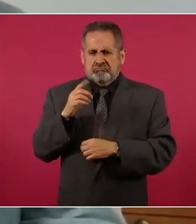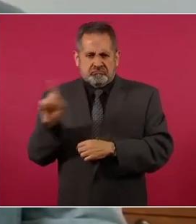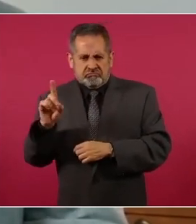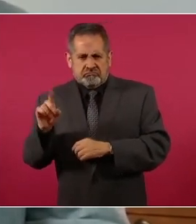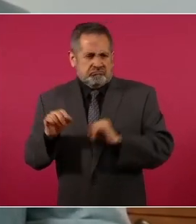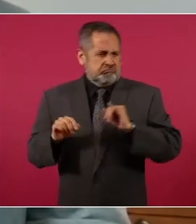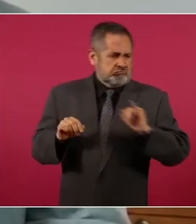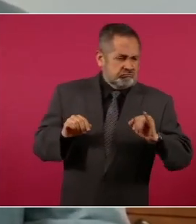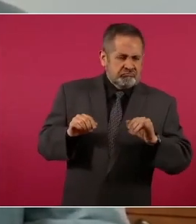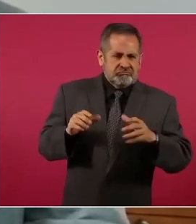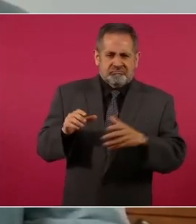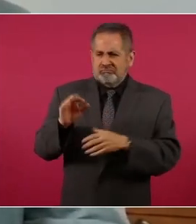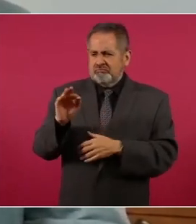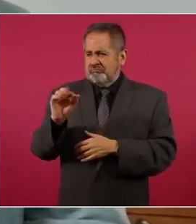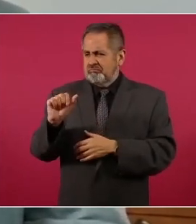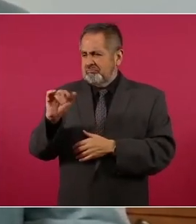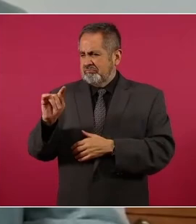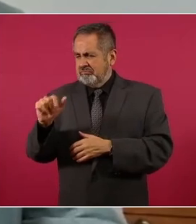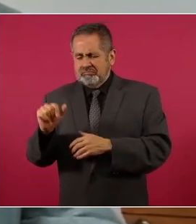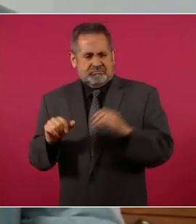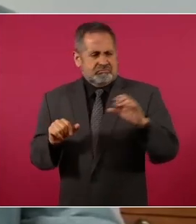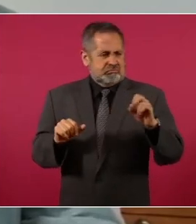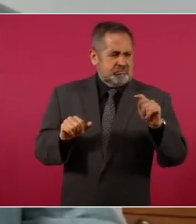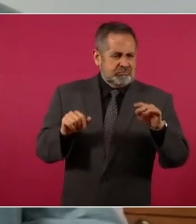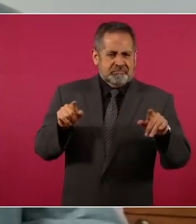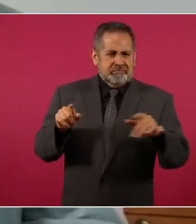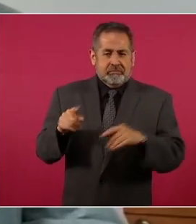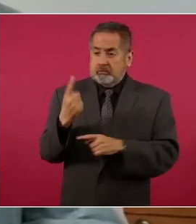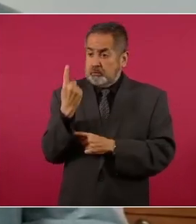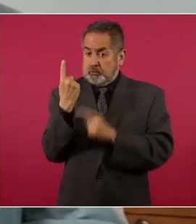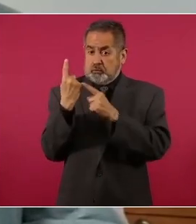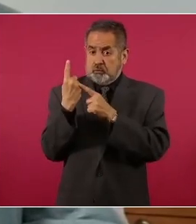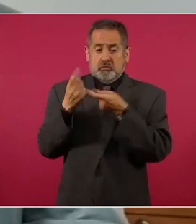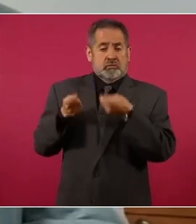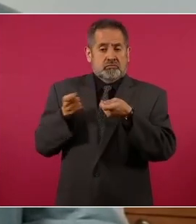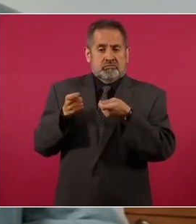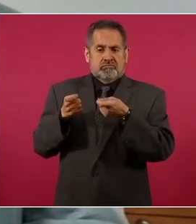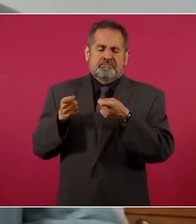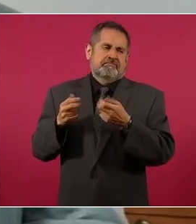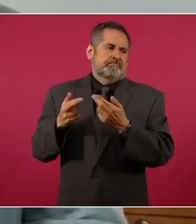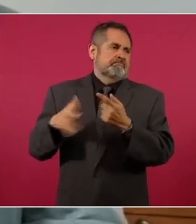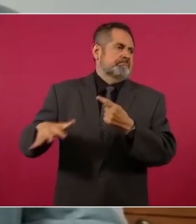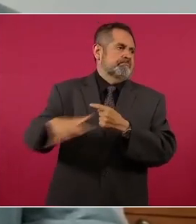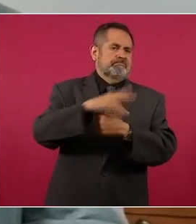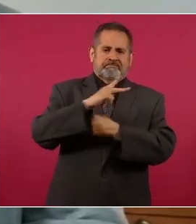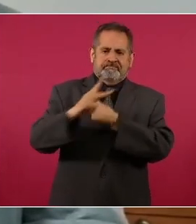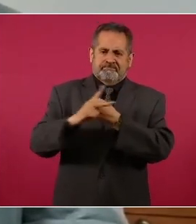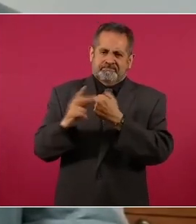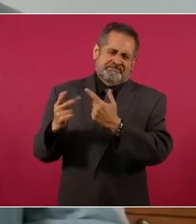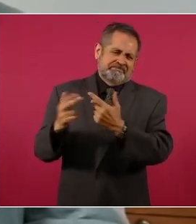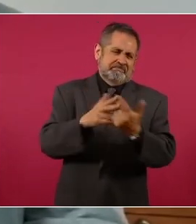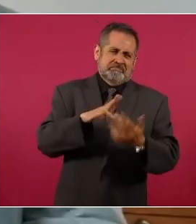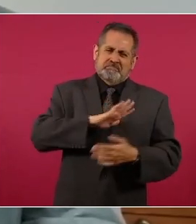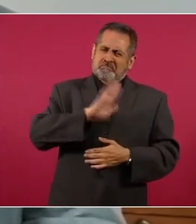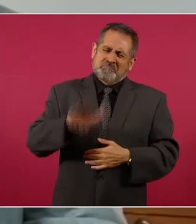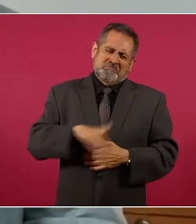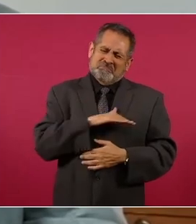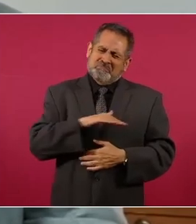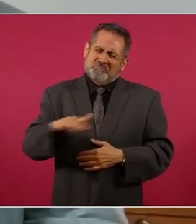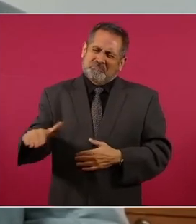fascistas o comunistas, que destruyeron a sus países y provocaron la muerte de decenas de millones de personas.